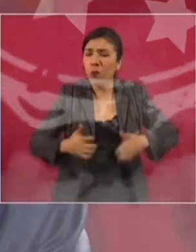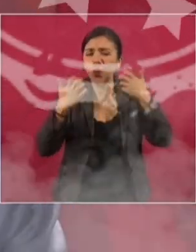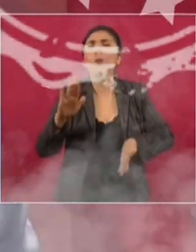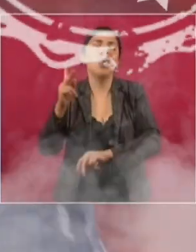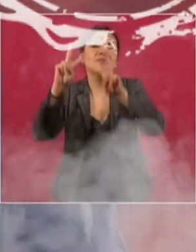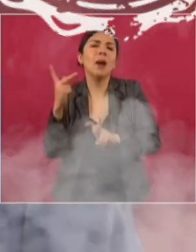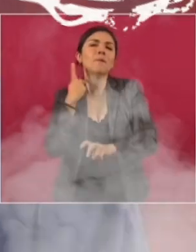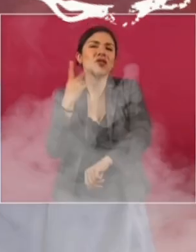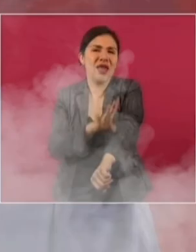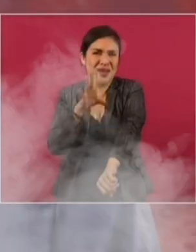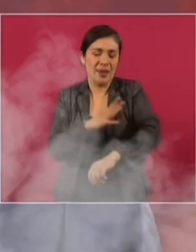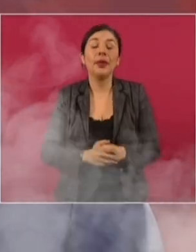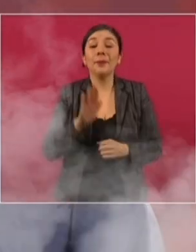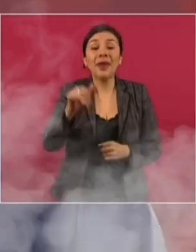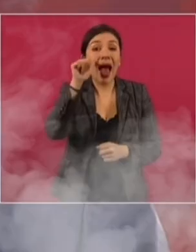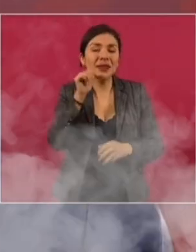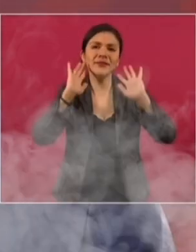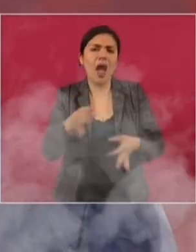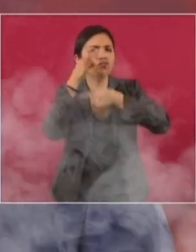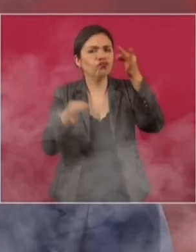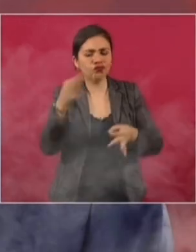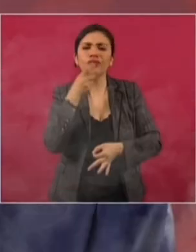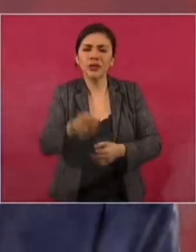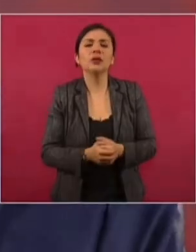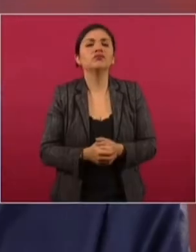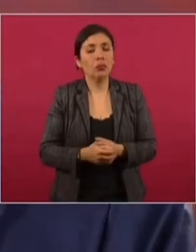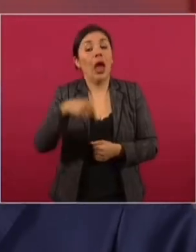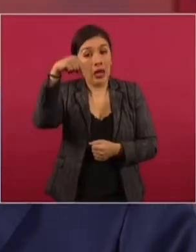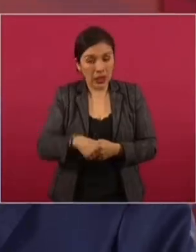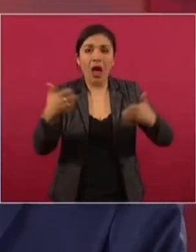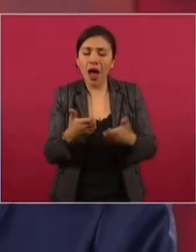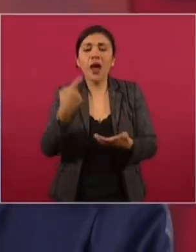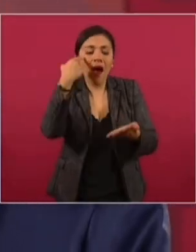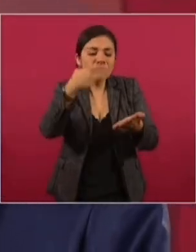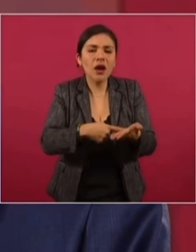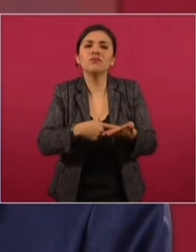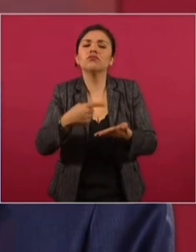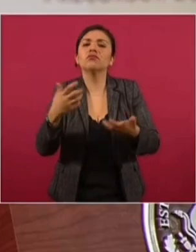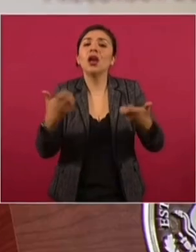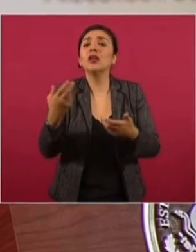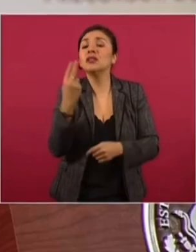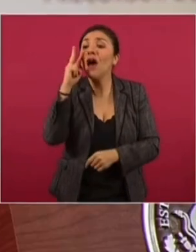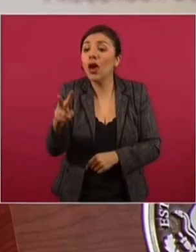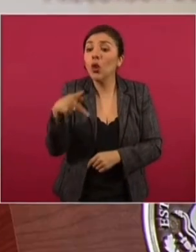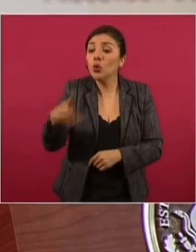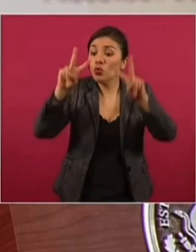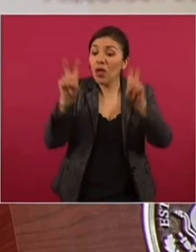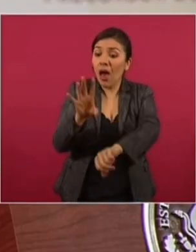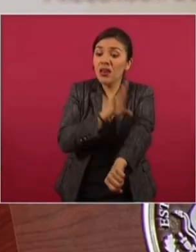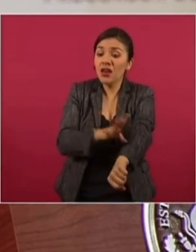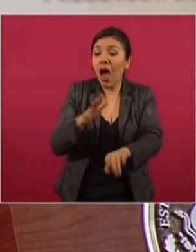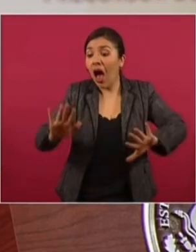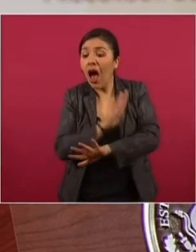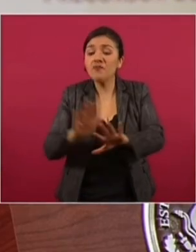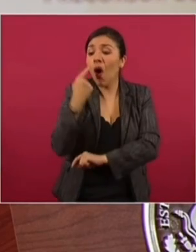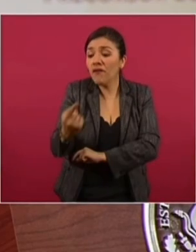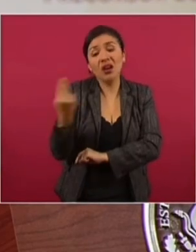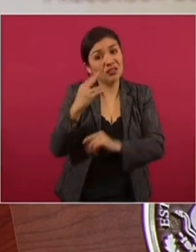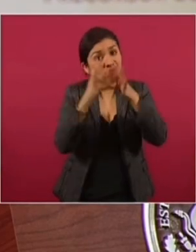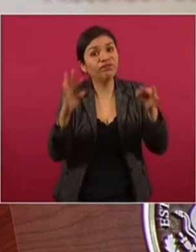Se dio a conocer formalmente de que se va a pedir una revisión, aclaración sobre nuestra política en materia energética. Porque